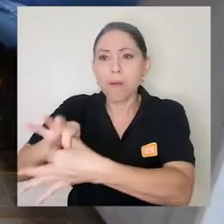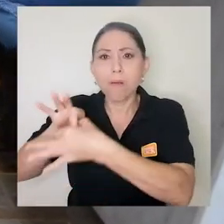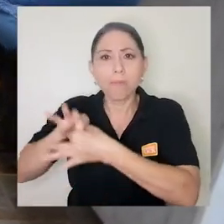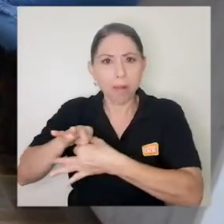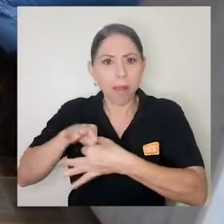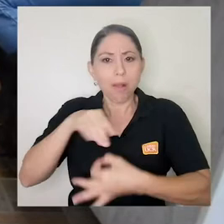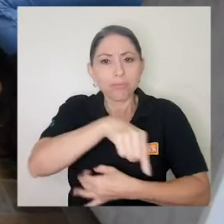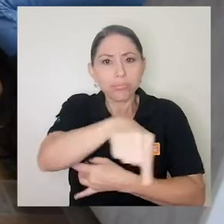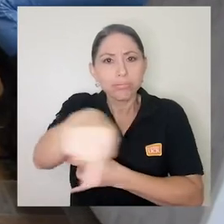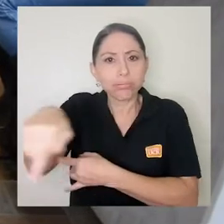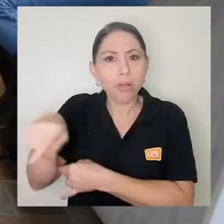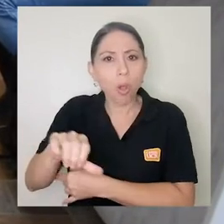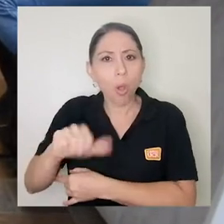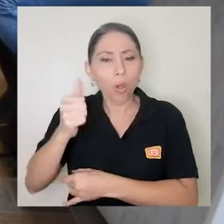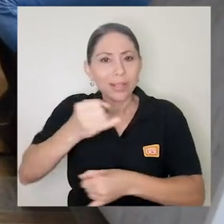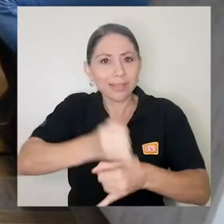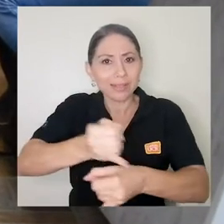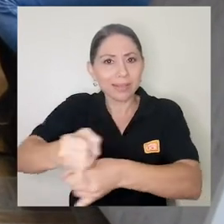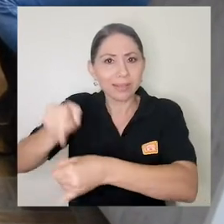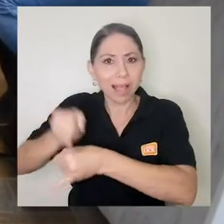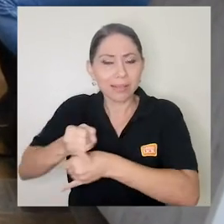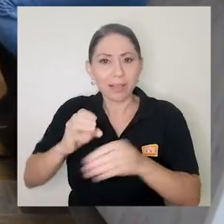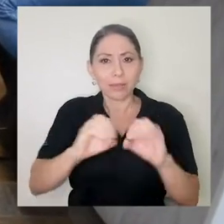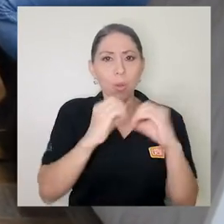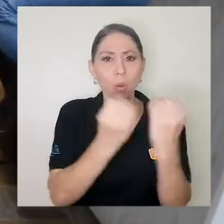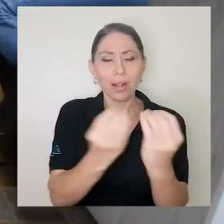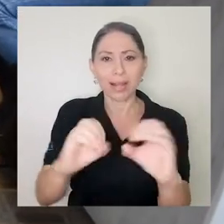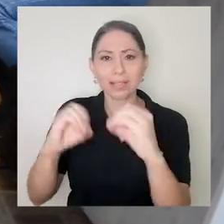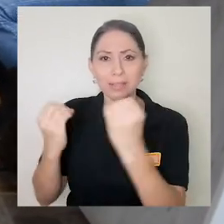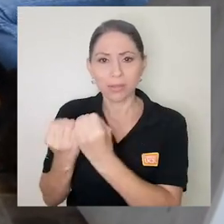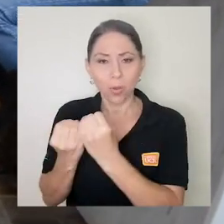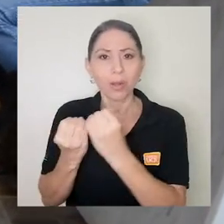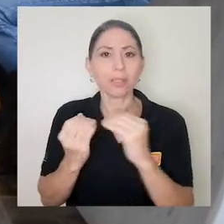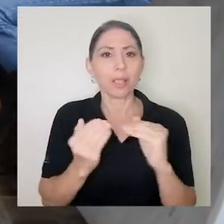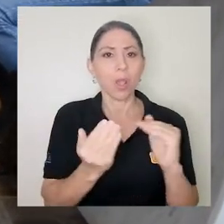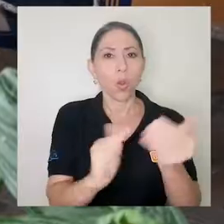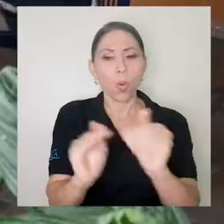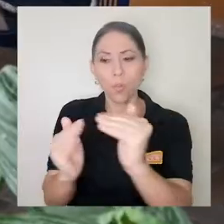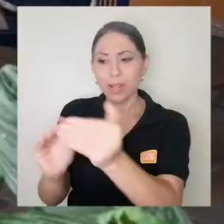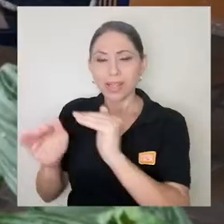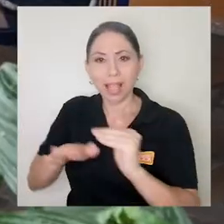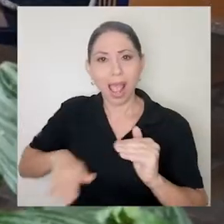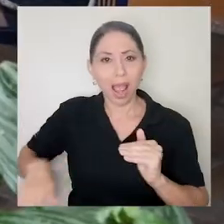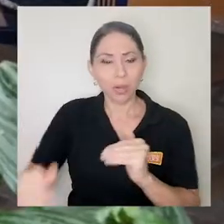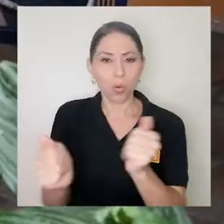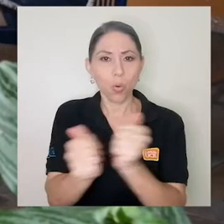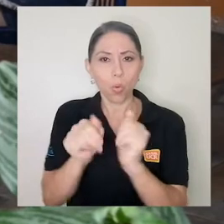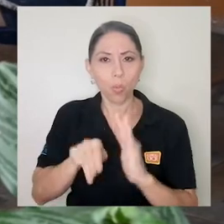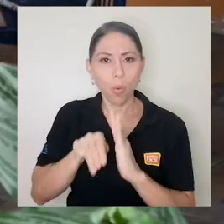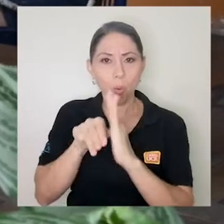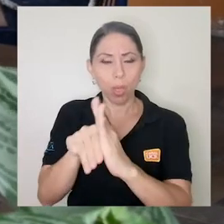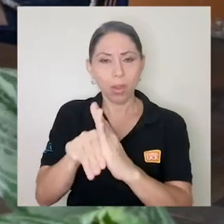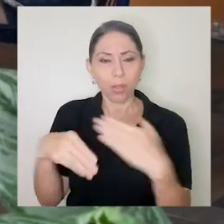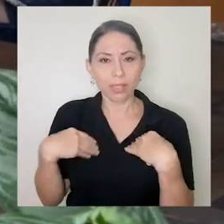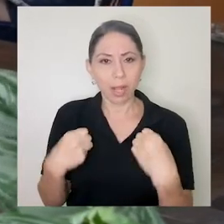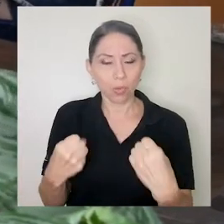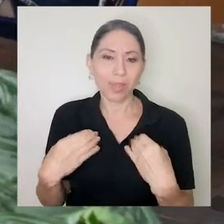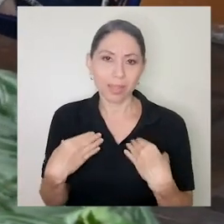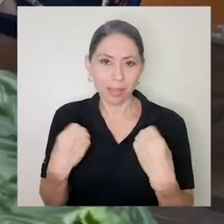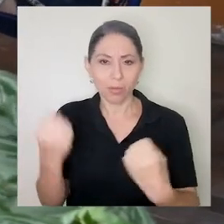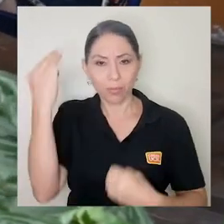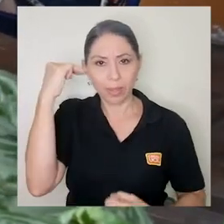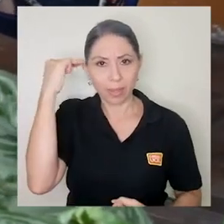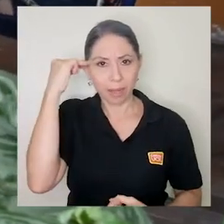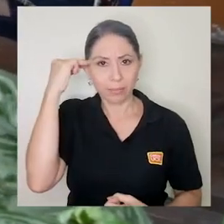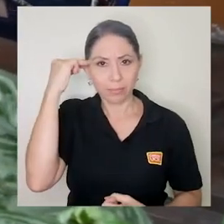otras instancias, organizaciones, incluso a nivel comunitario o sobre todo a nivel comunitario, desde un modelo amplio de salud y salud